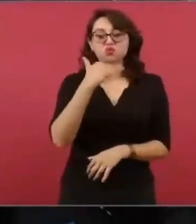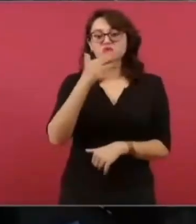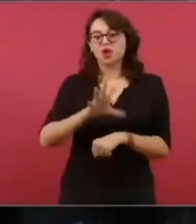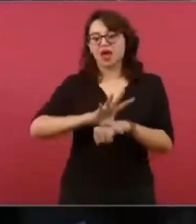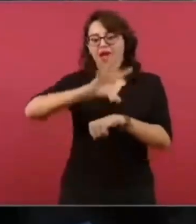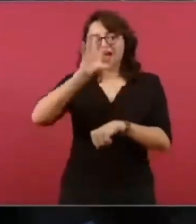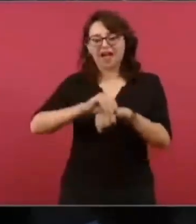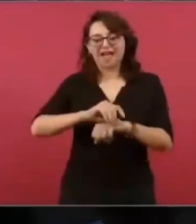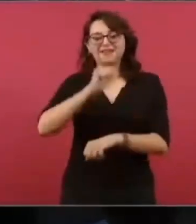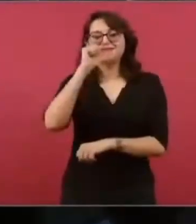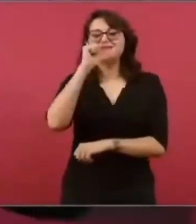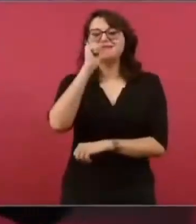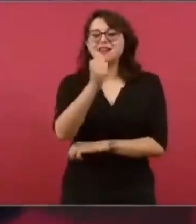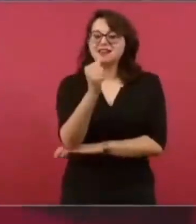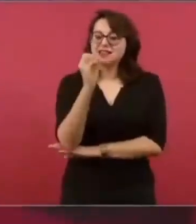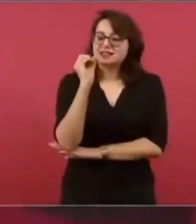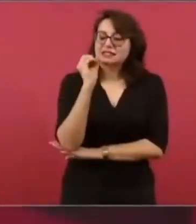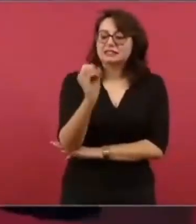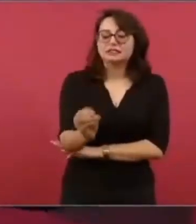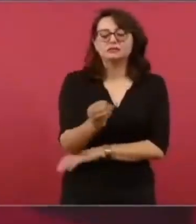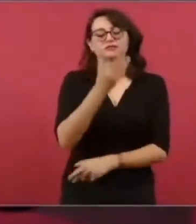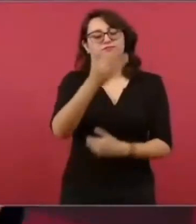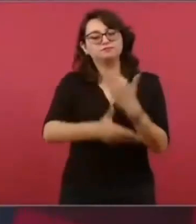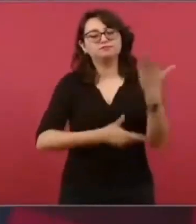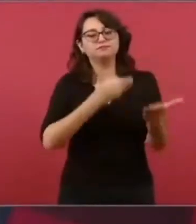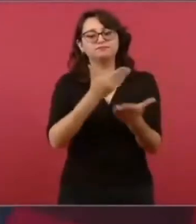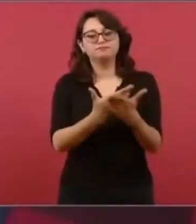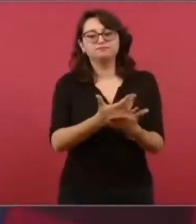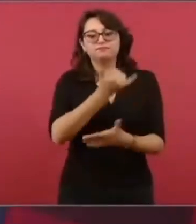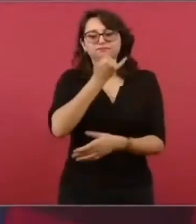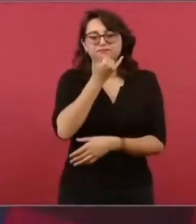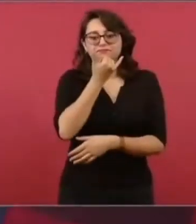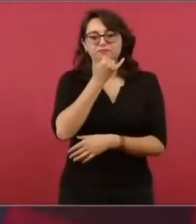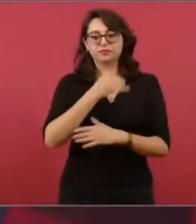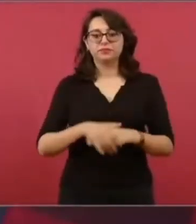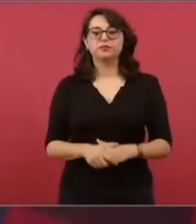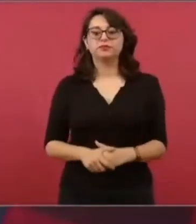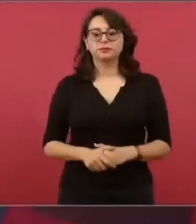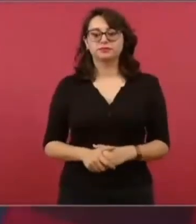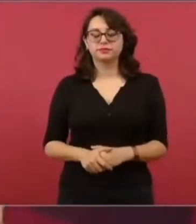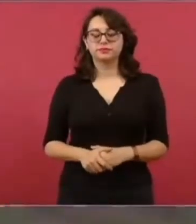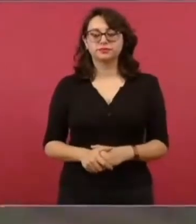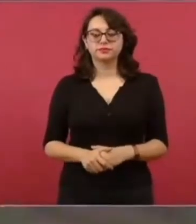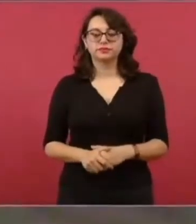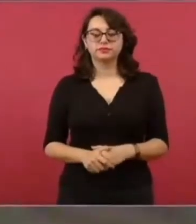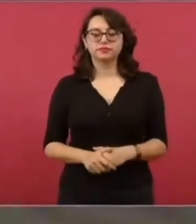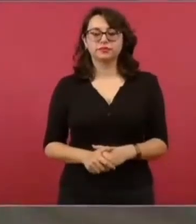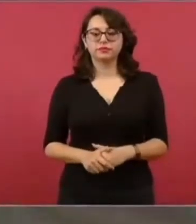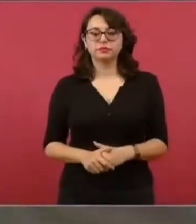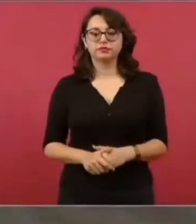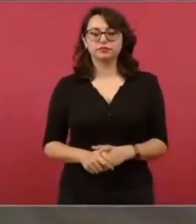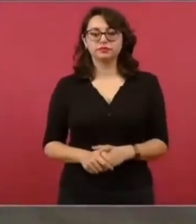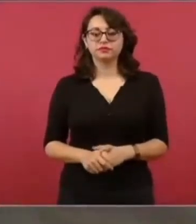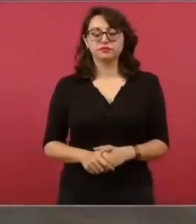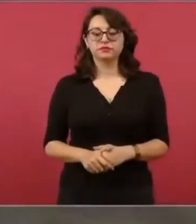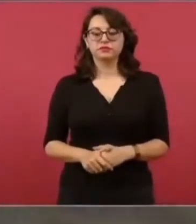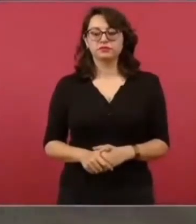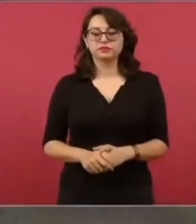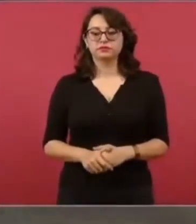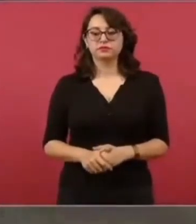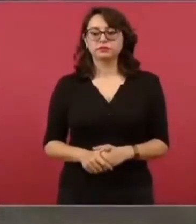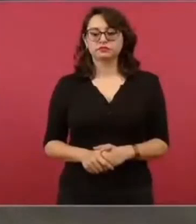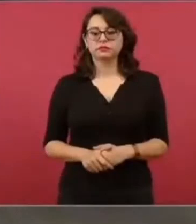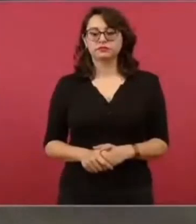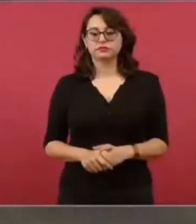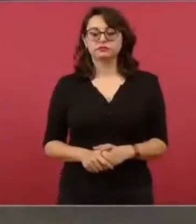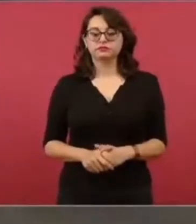Y ofrezco disculpas por actuar